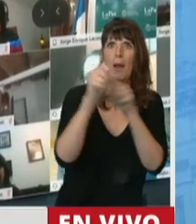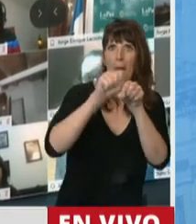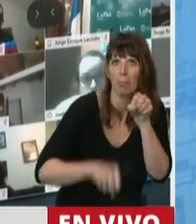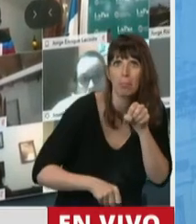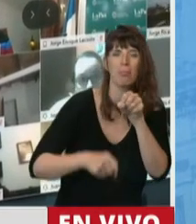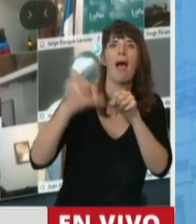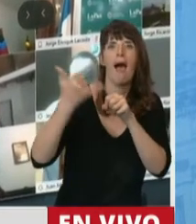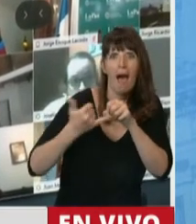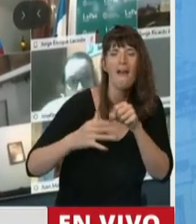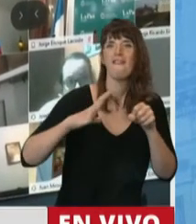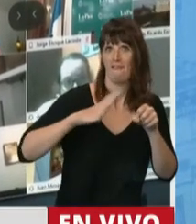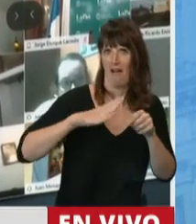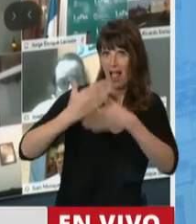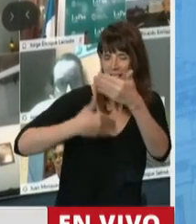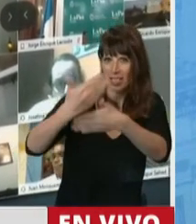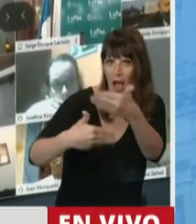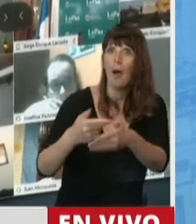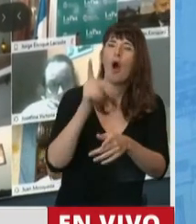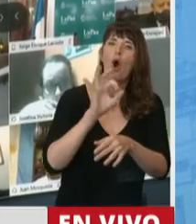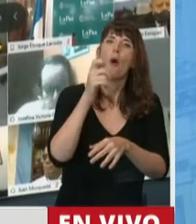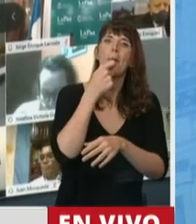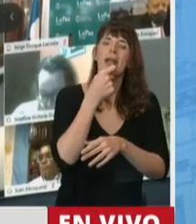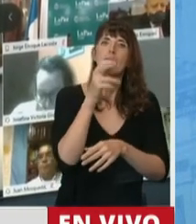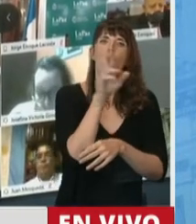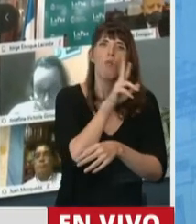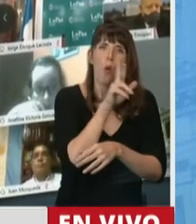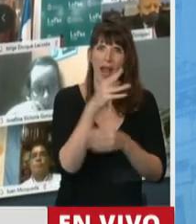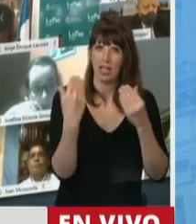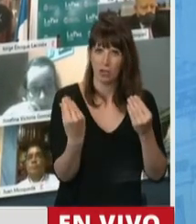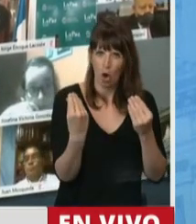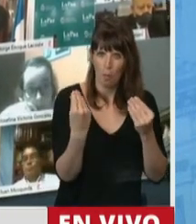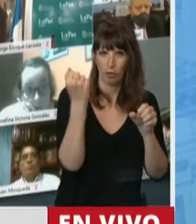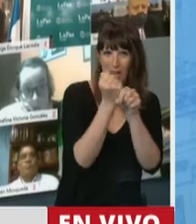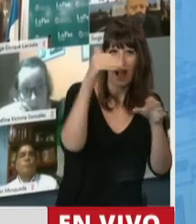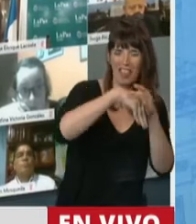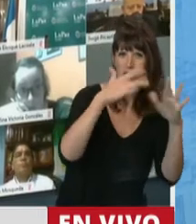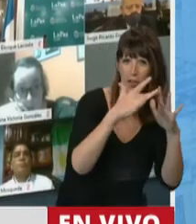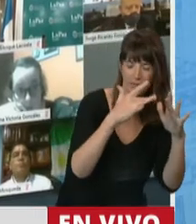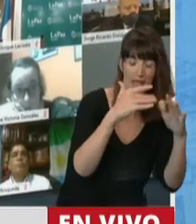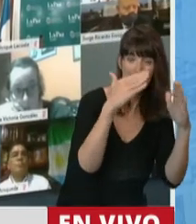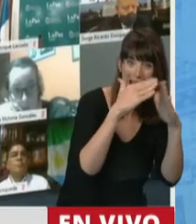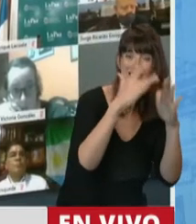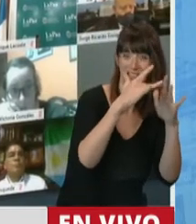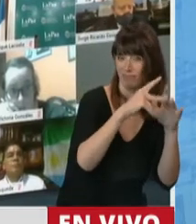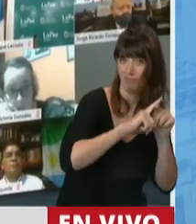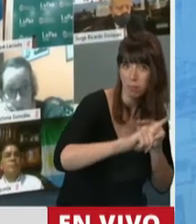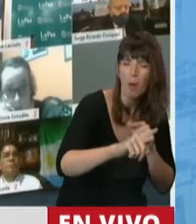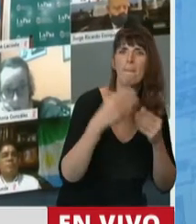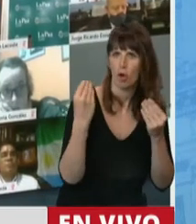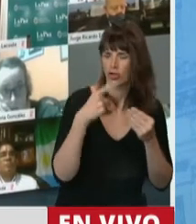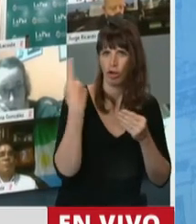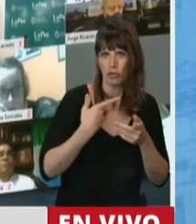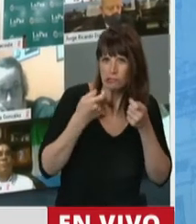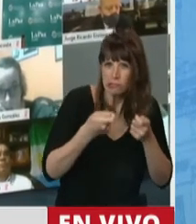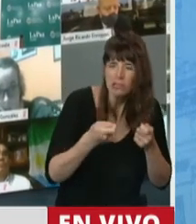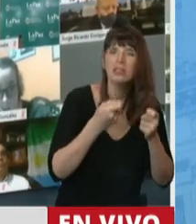con mujeres que no pueden trasladar al domicilio sus tareas laborales. Por eso nosotros promovemos en nuestro proyecto la derogación